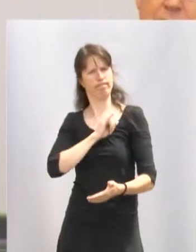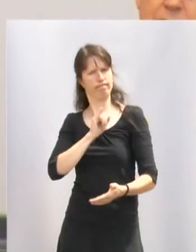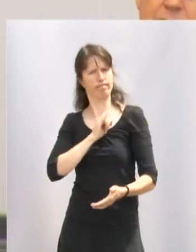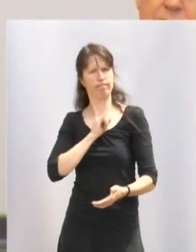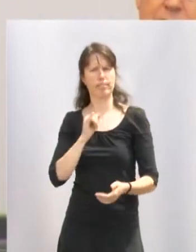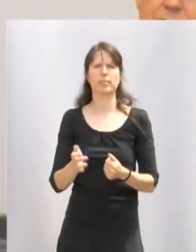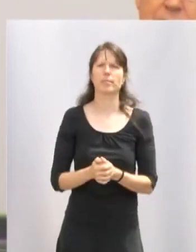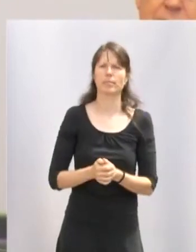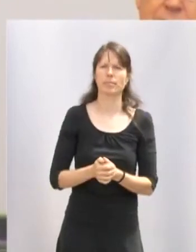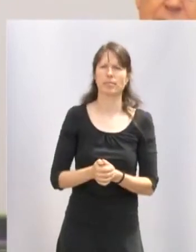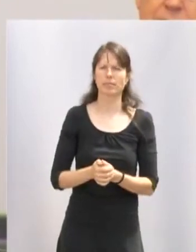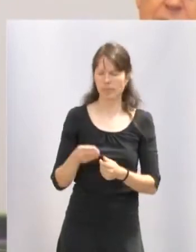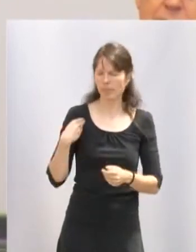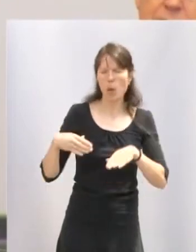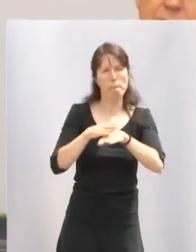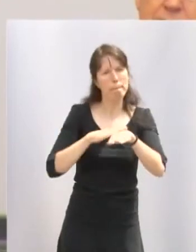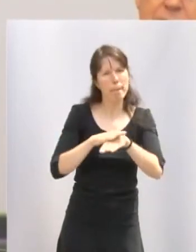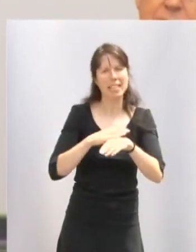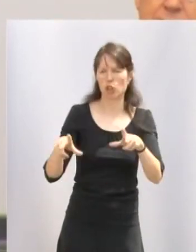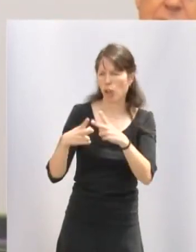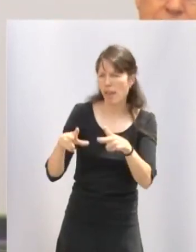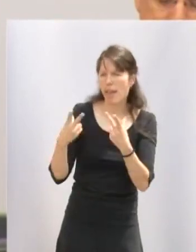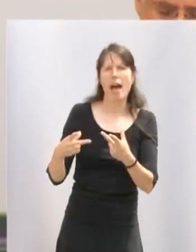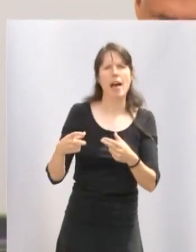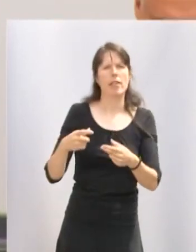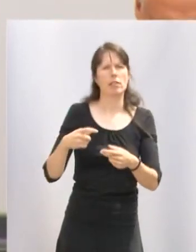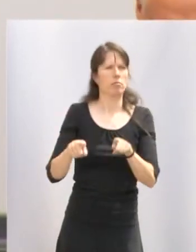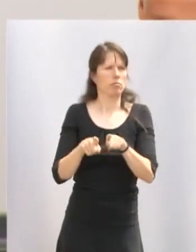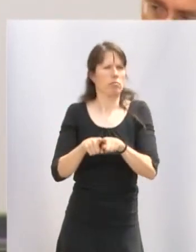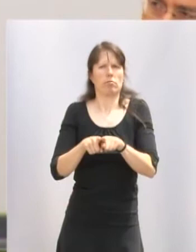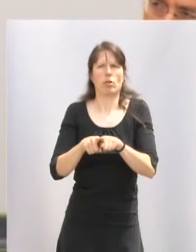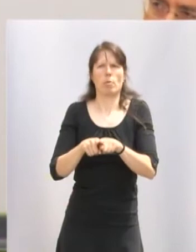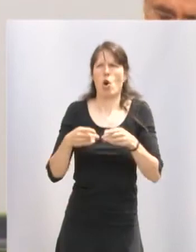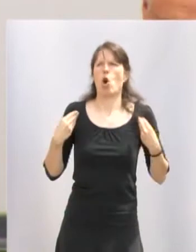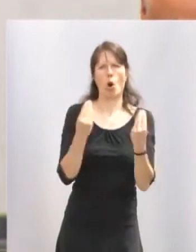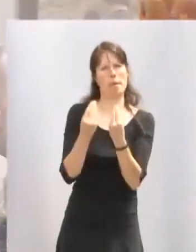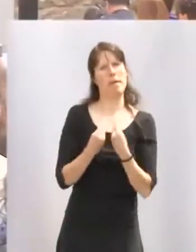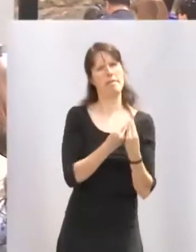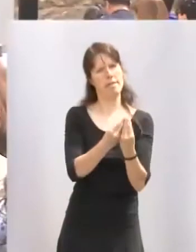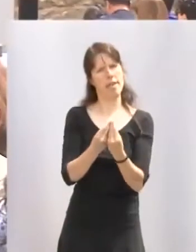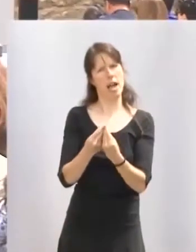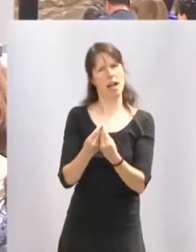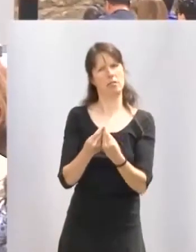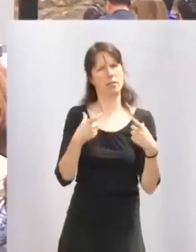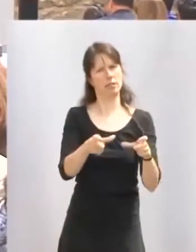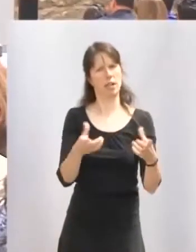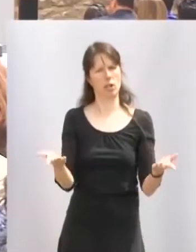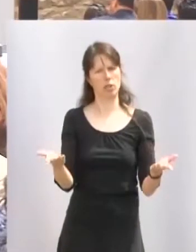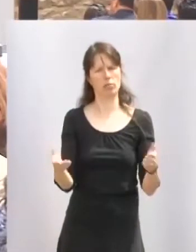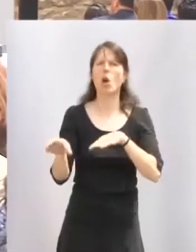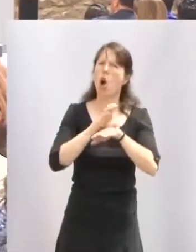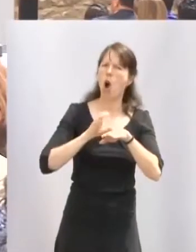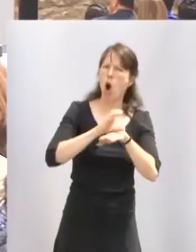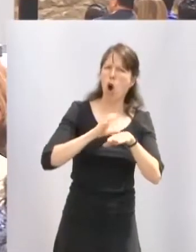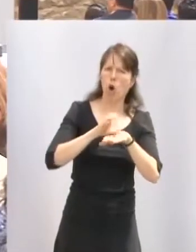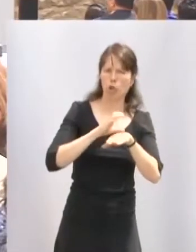en su voluntad de hacer perdurar las bases de nuestra sociedad y los orígenes de la convivencia regional. El Consejo de Gobierno, a propuesta de la